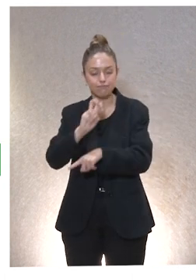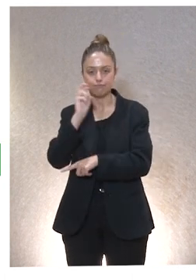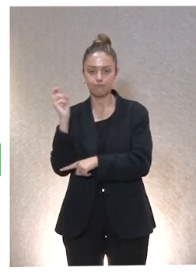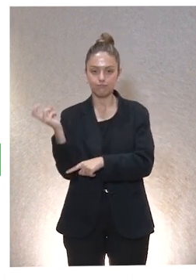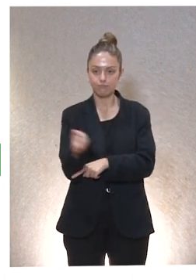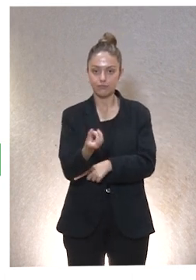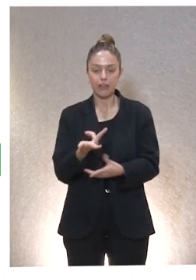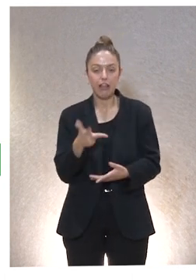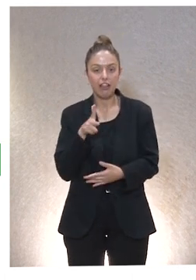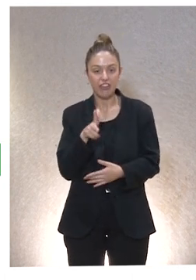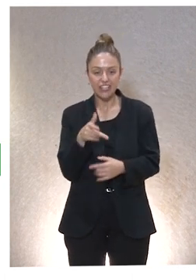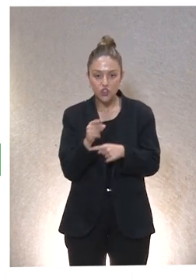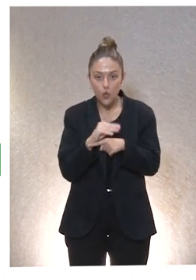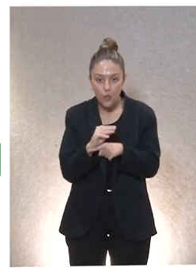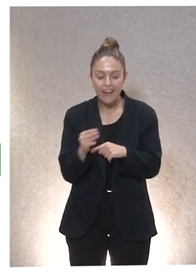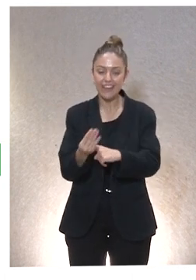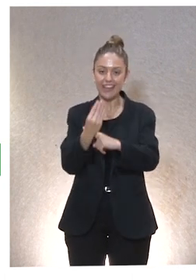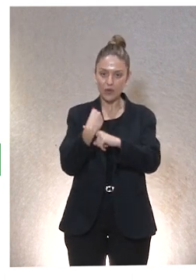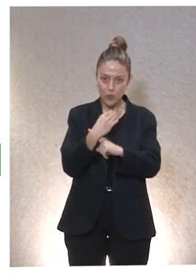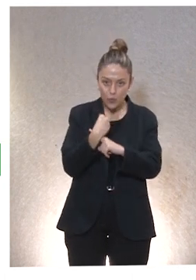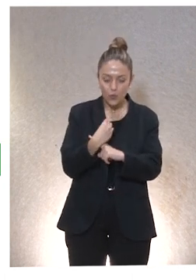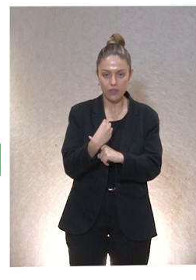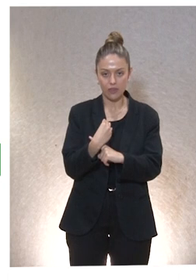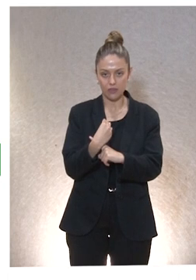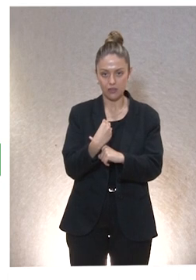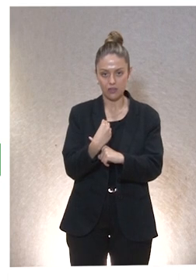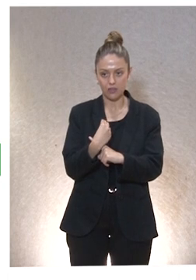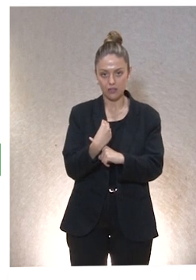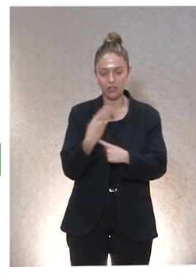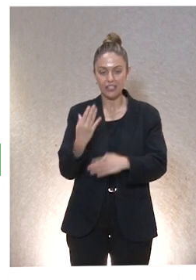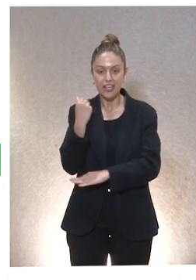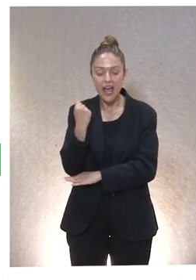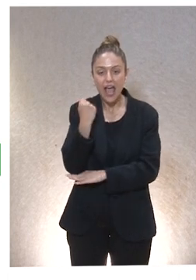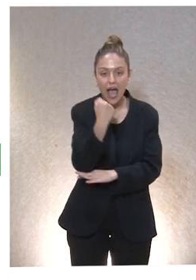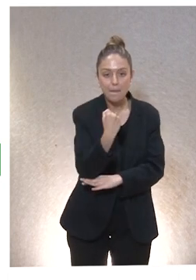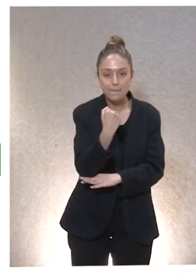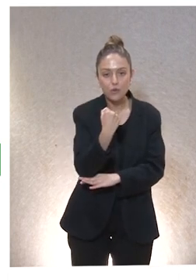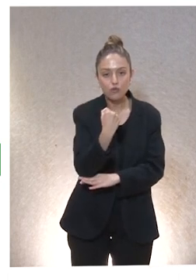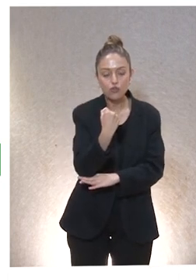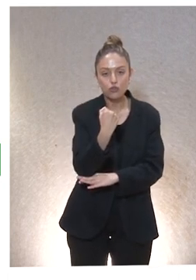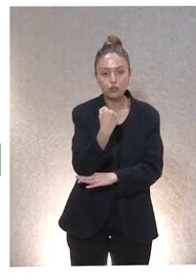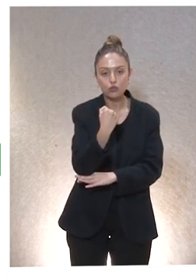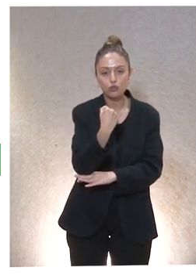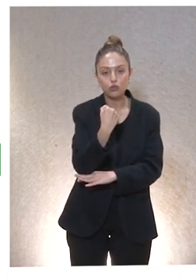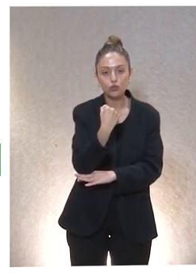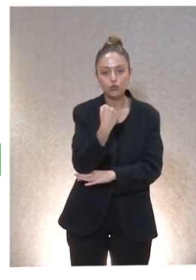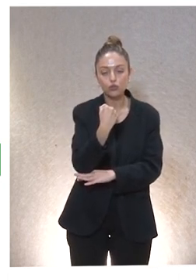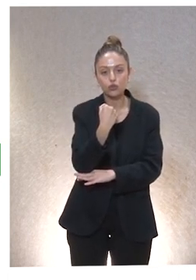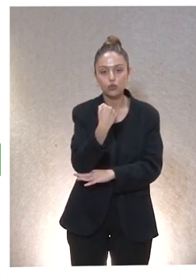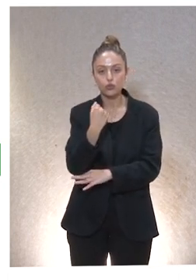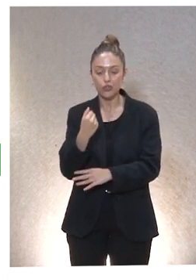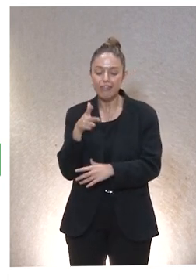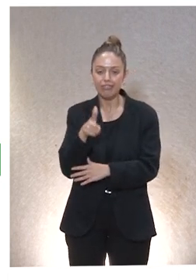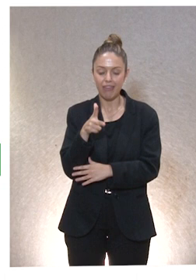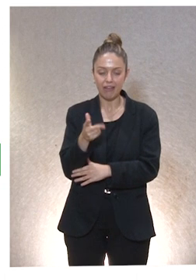derechos en el cuidar y en el ser cuidados. Entonces, aquí los apoyos, he puesto como cuidados, los apoyos como